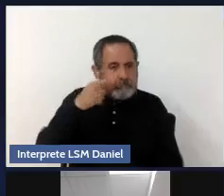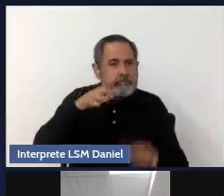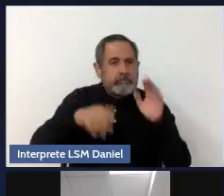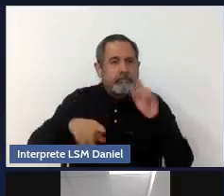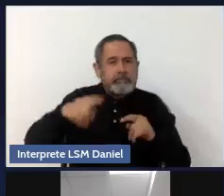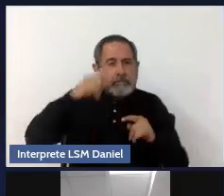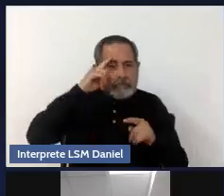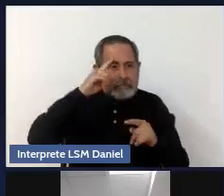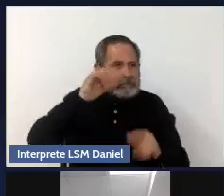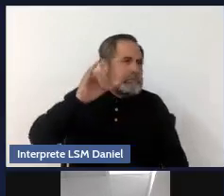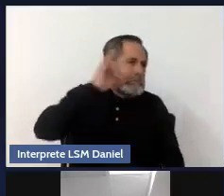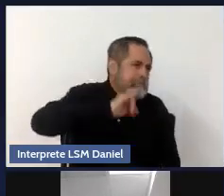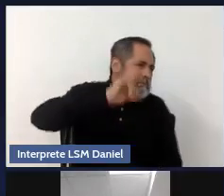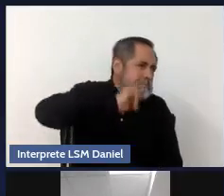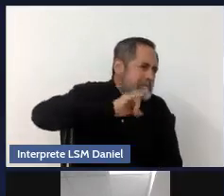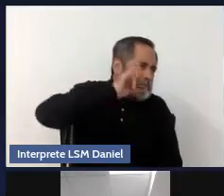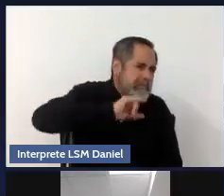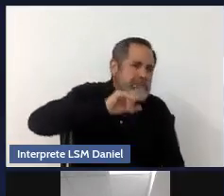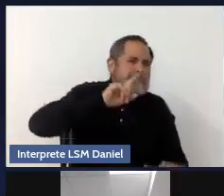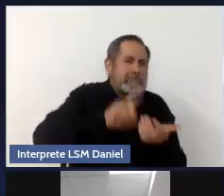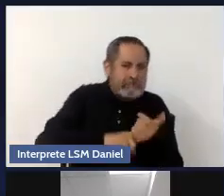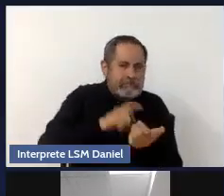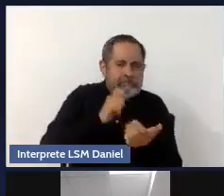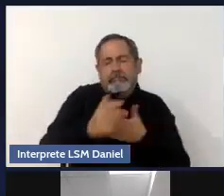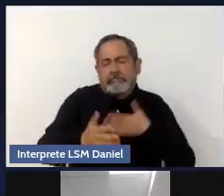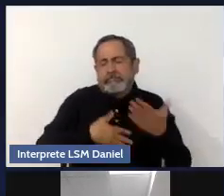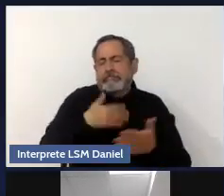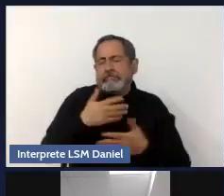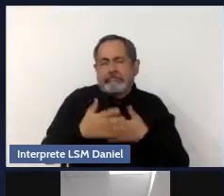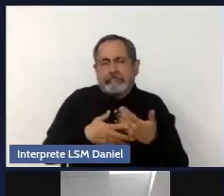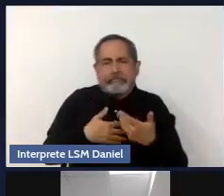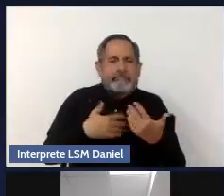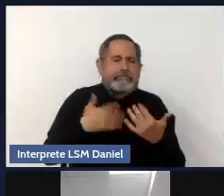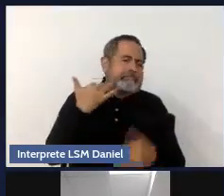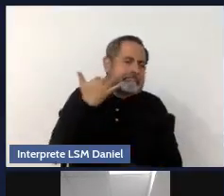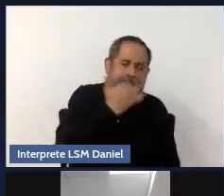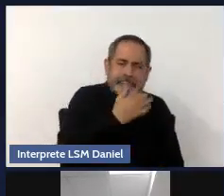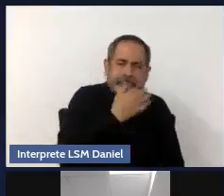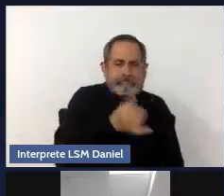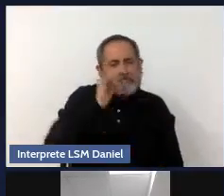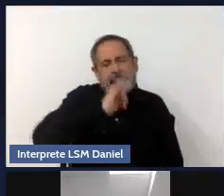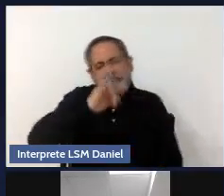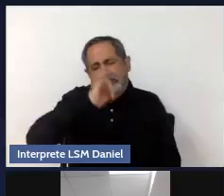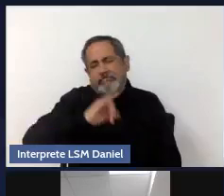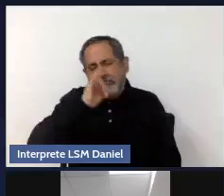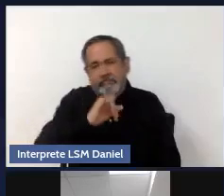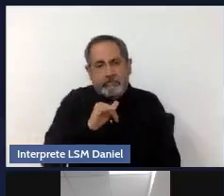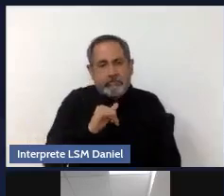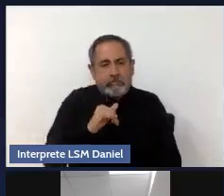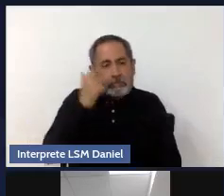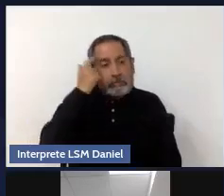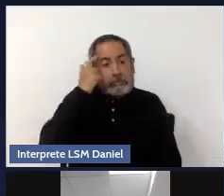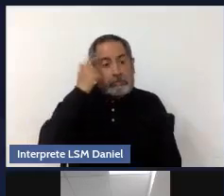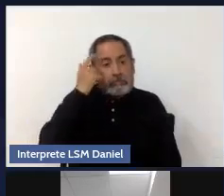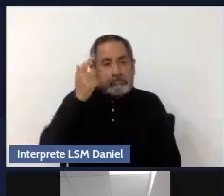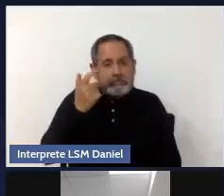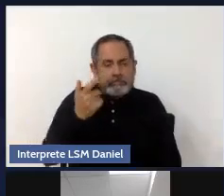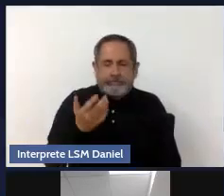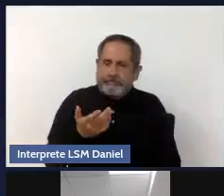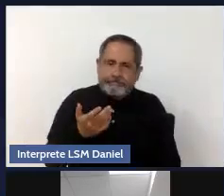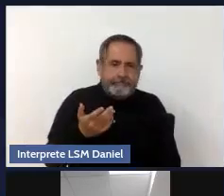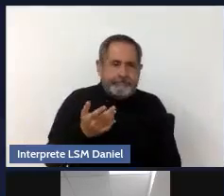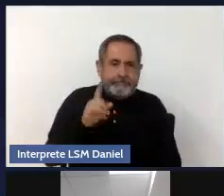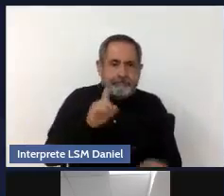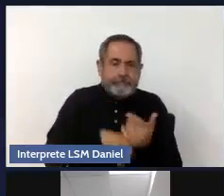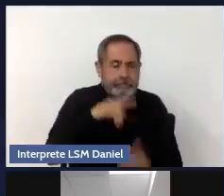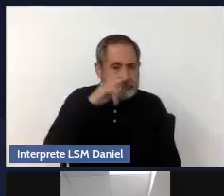consumo, el relajarme con el consumo, los momentos placenteros con el consumo. Entonces, de manera inconsciente puede